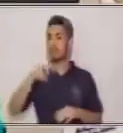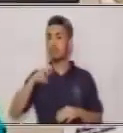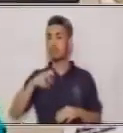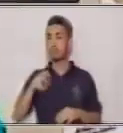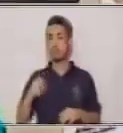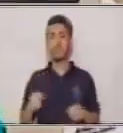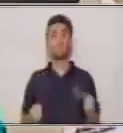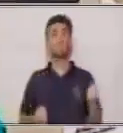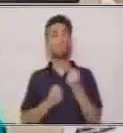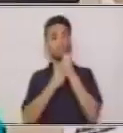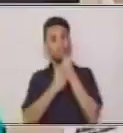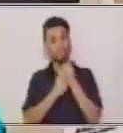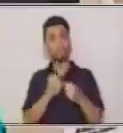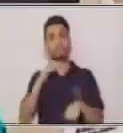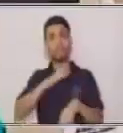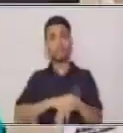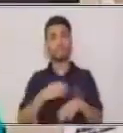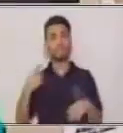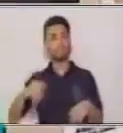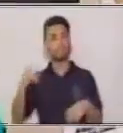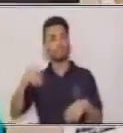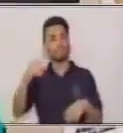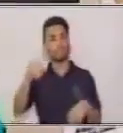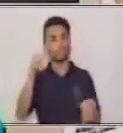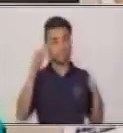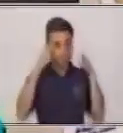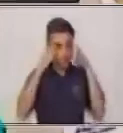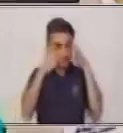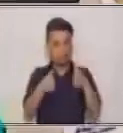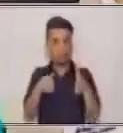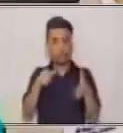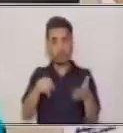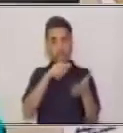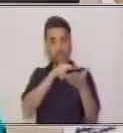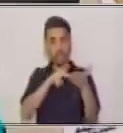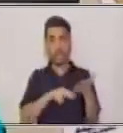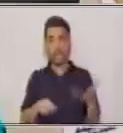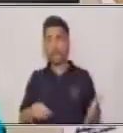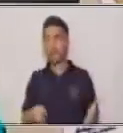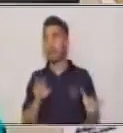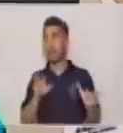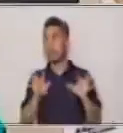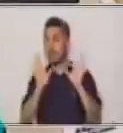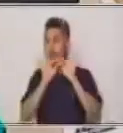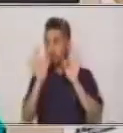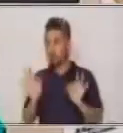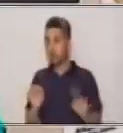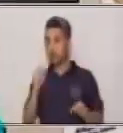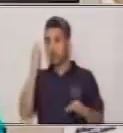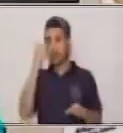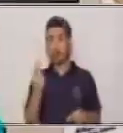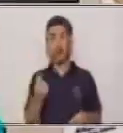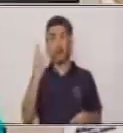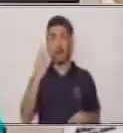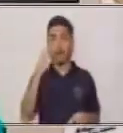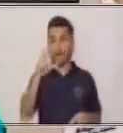reforzar velocidad y concentración en la lectura. De igual manera, la comprensión.